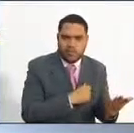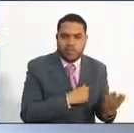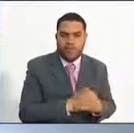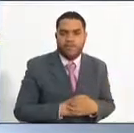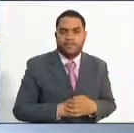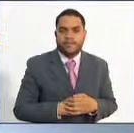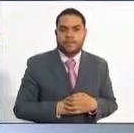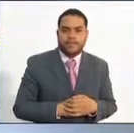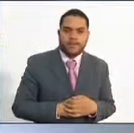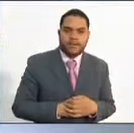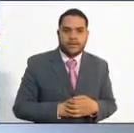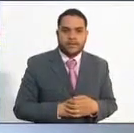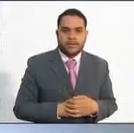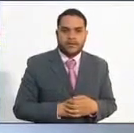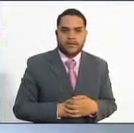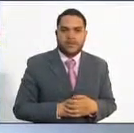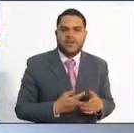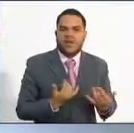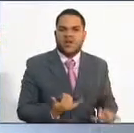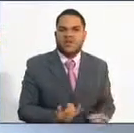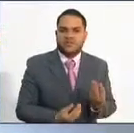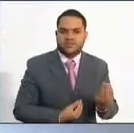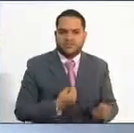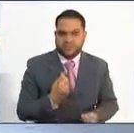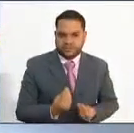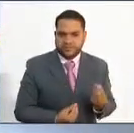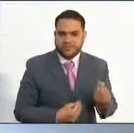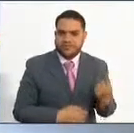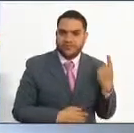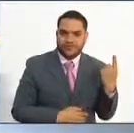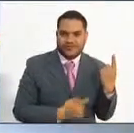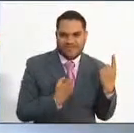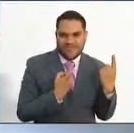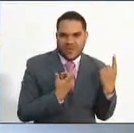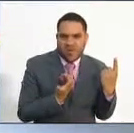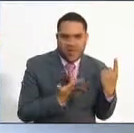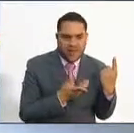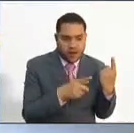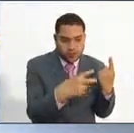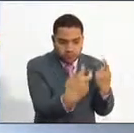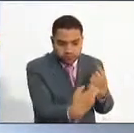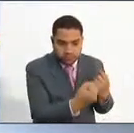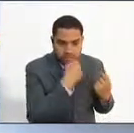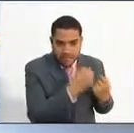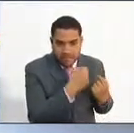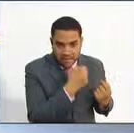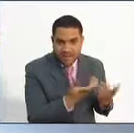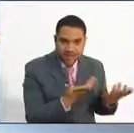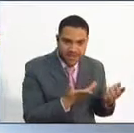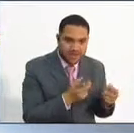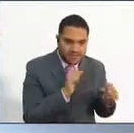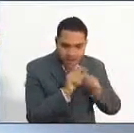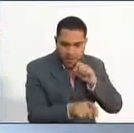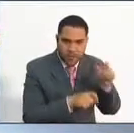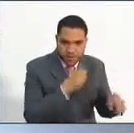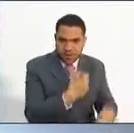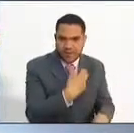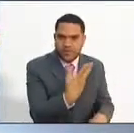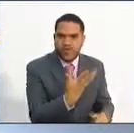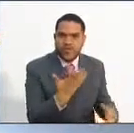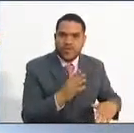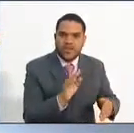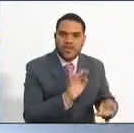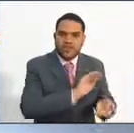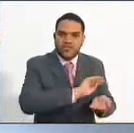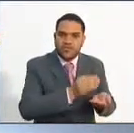ahorita un punto por resolver que son las entrevistas que se aplicarán a los aspirantes de la entidad territorial Tumaco,